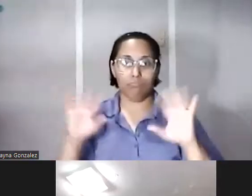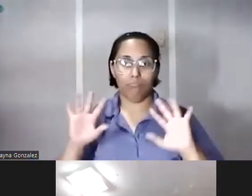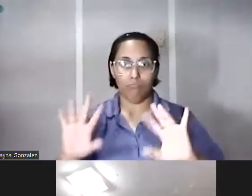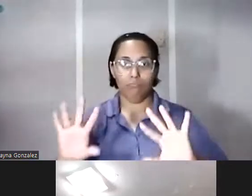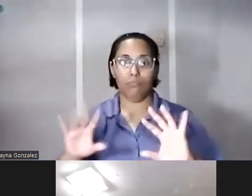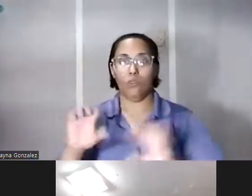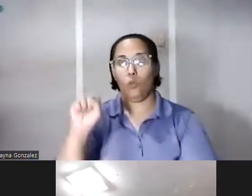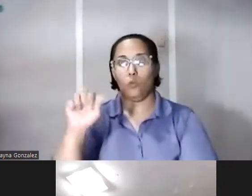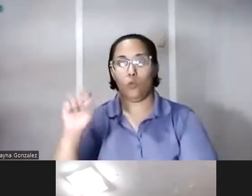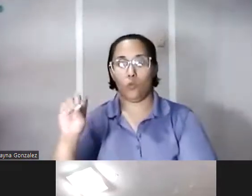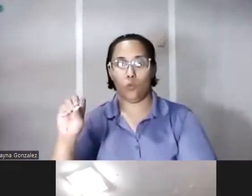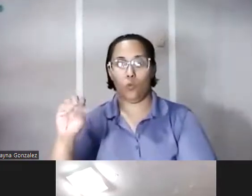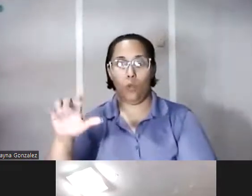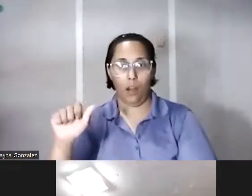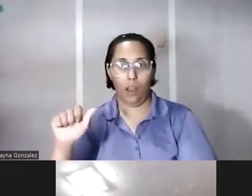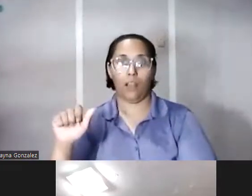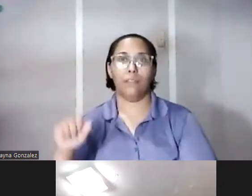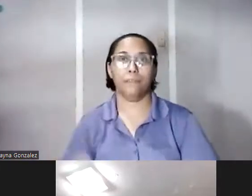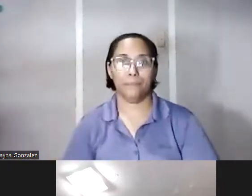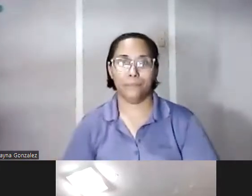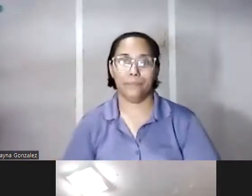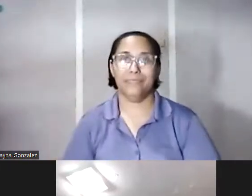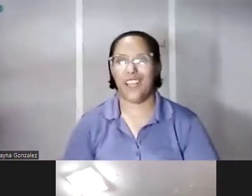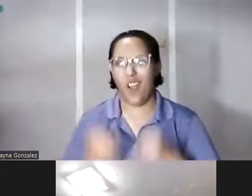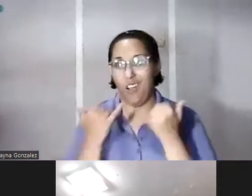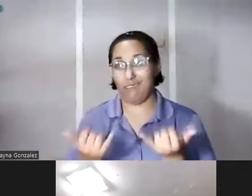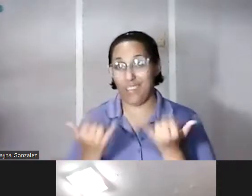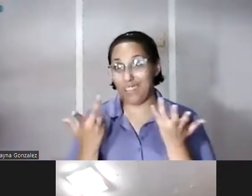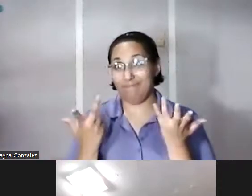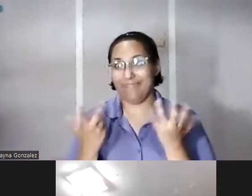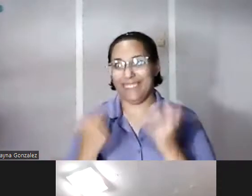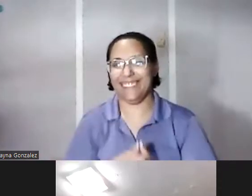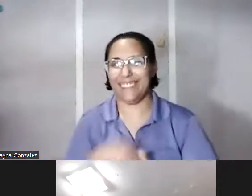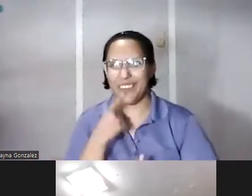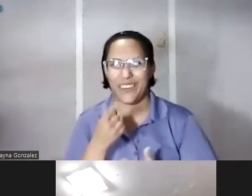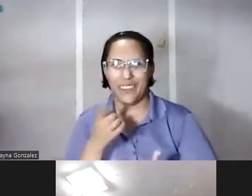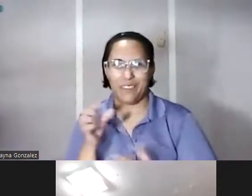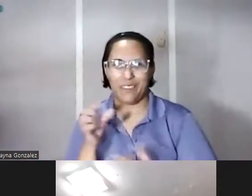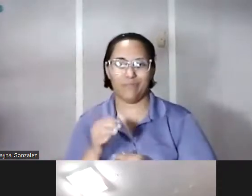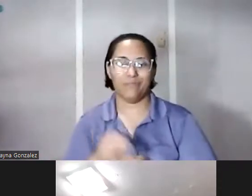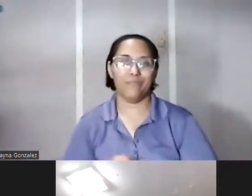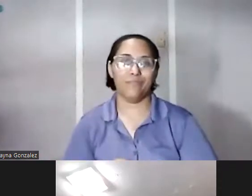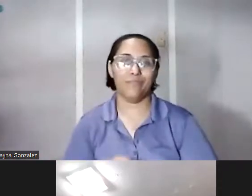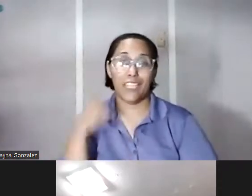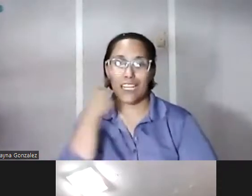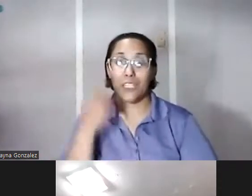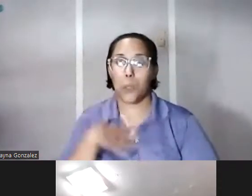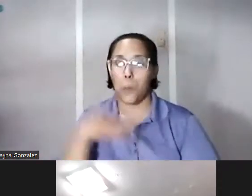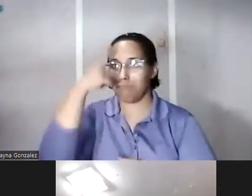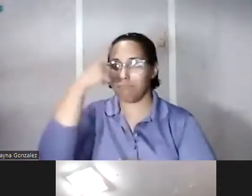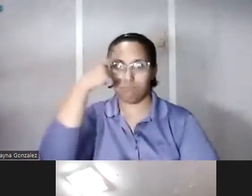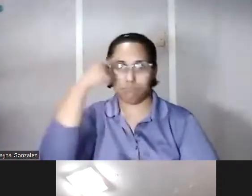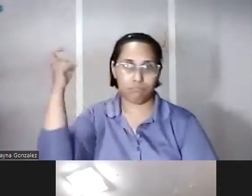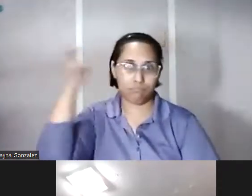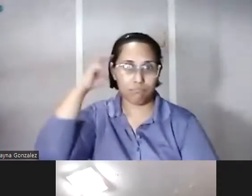y ahora ahora reafirmo lo que acabo de mencionar hace unos instantes mi memoria de